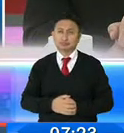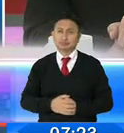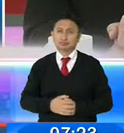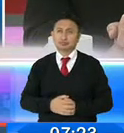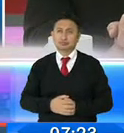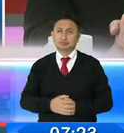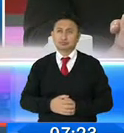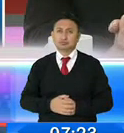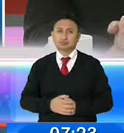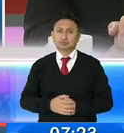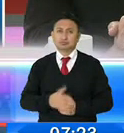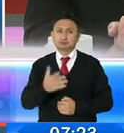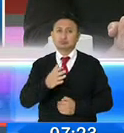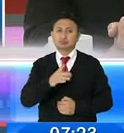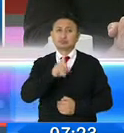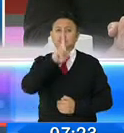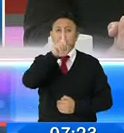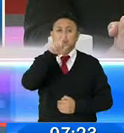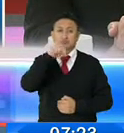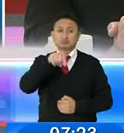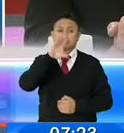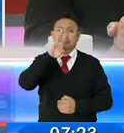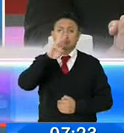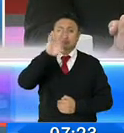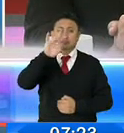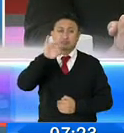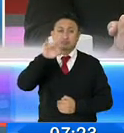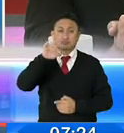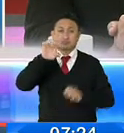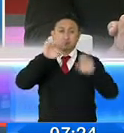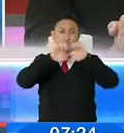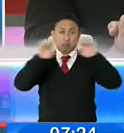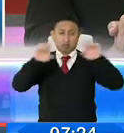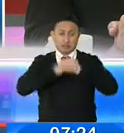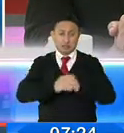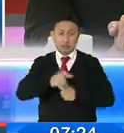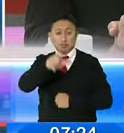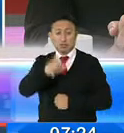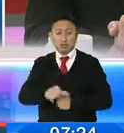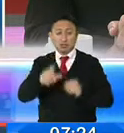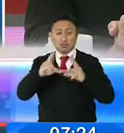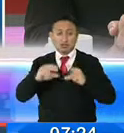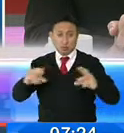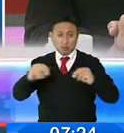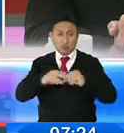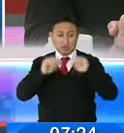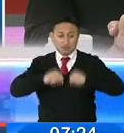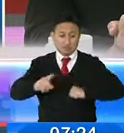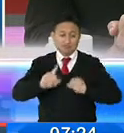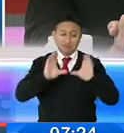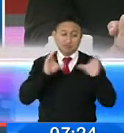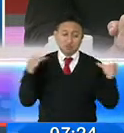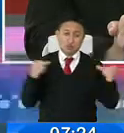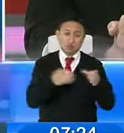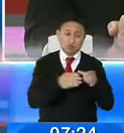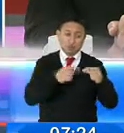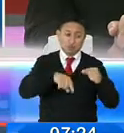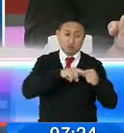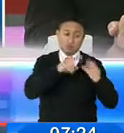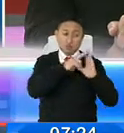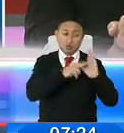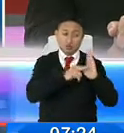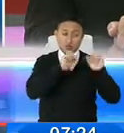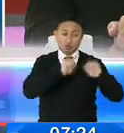Son alrededor de 1,068 grandes contribuyentes entre personas naturales y sociedades que cumplen con este